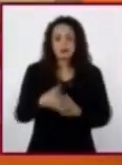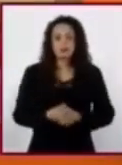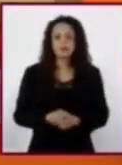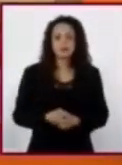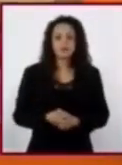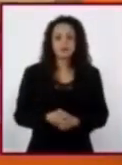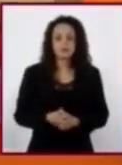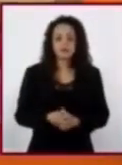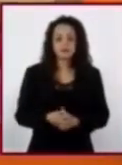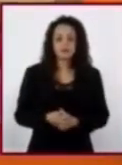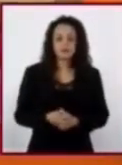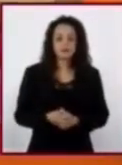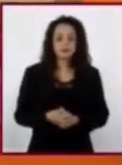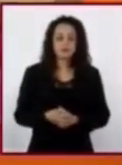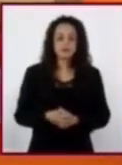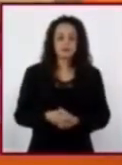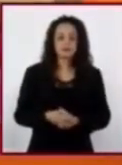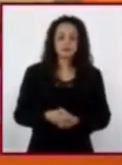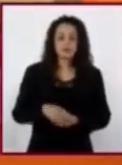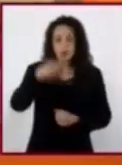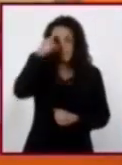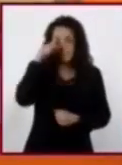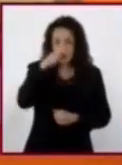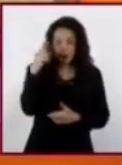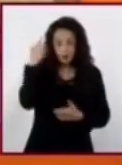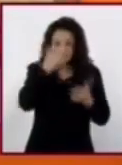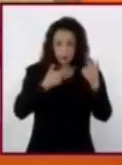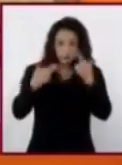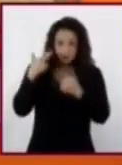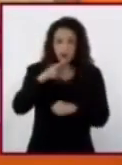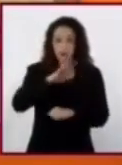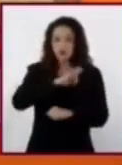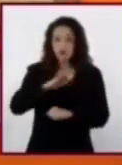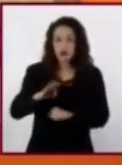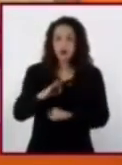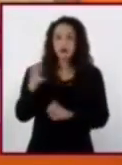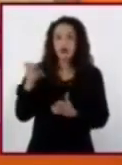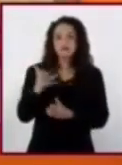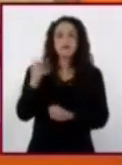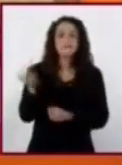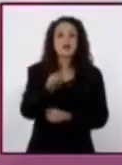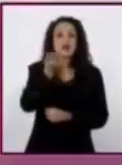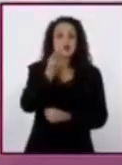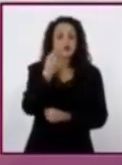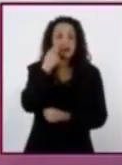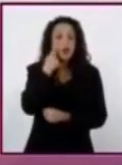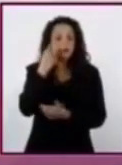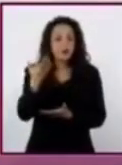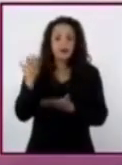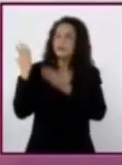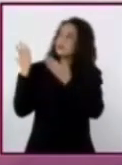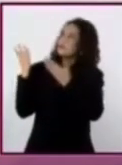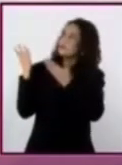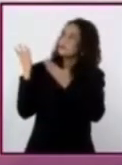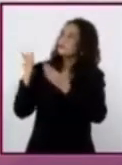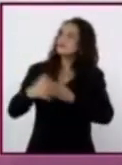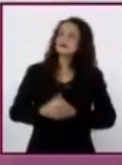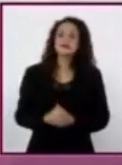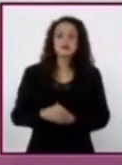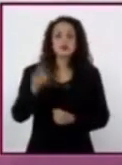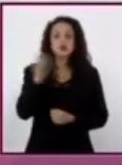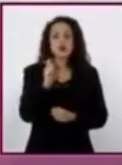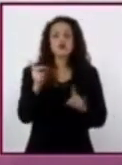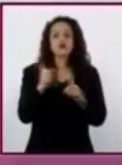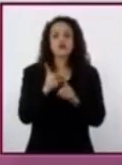Para realizar su análisis, podrán formular las siguientes preguntas. ¿Cuándo y dónde ocurrió el